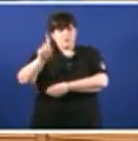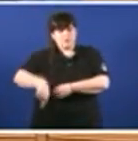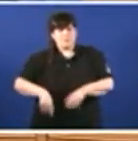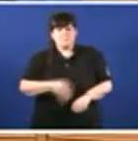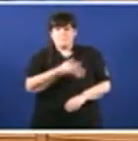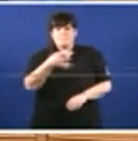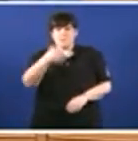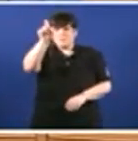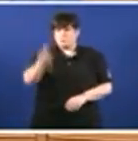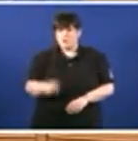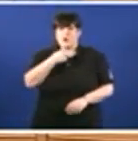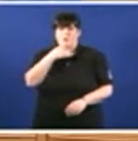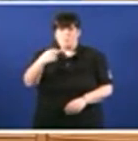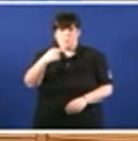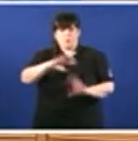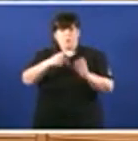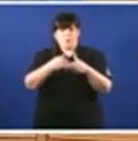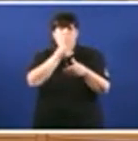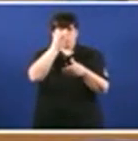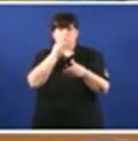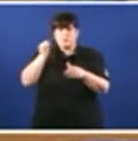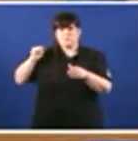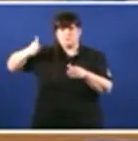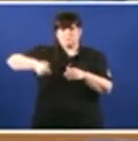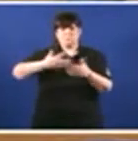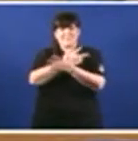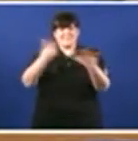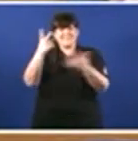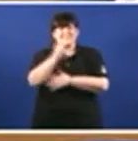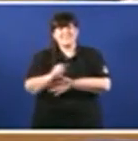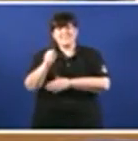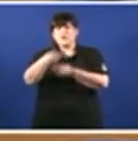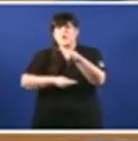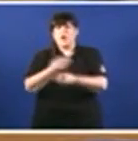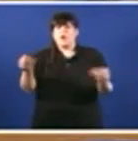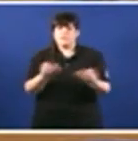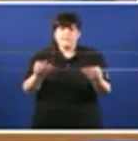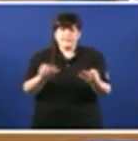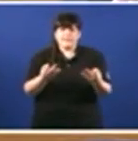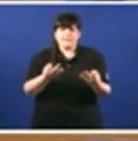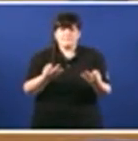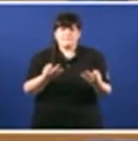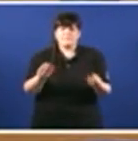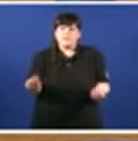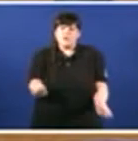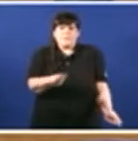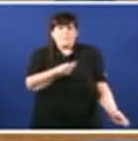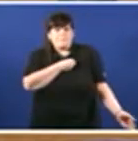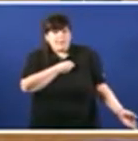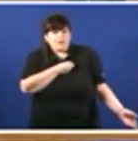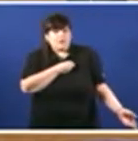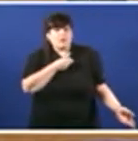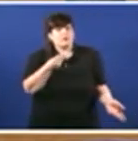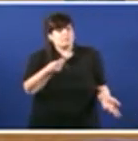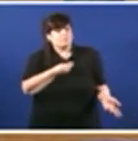Portavodo Partido Socialista decía exactamente isto Lamento señorías que